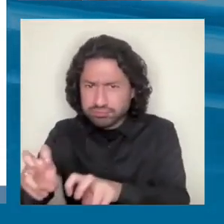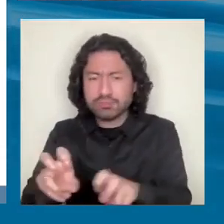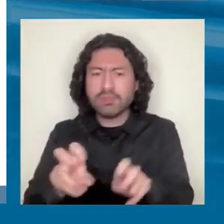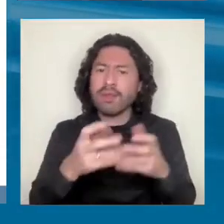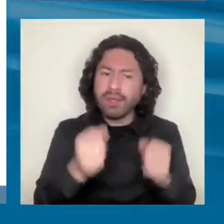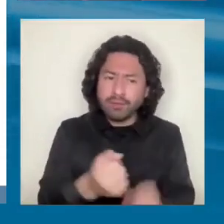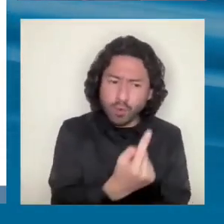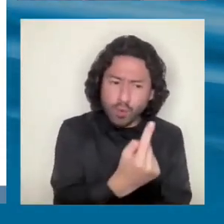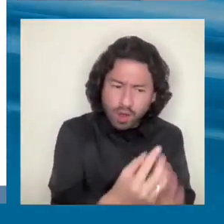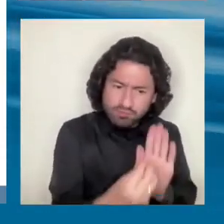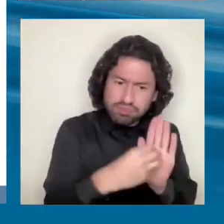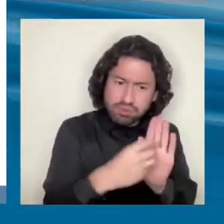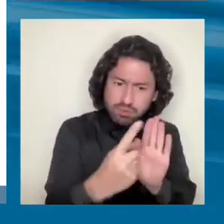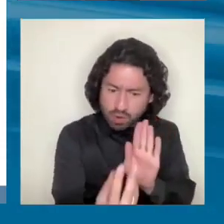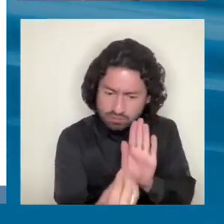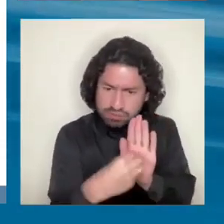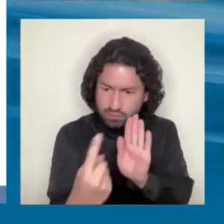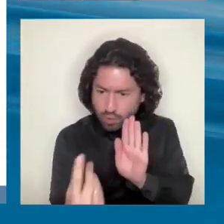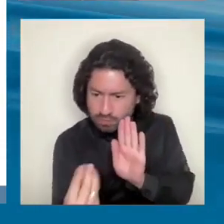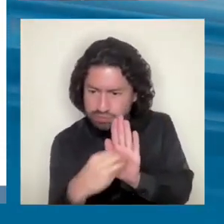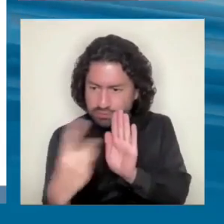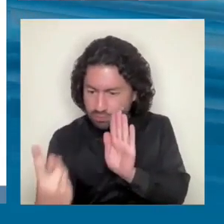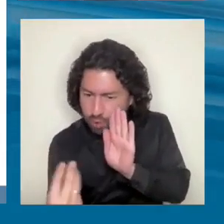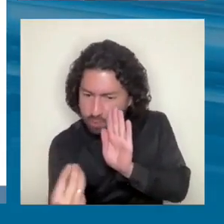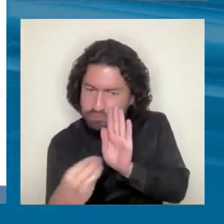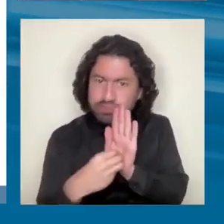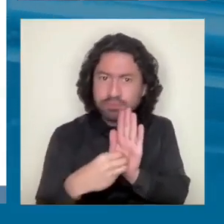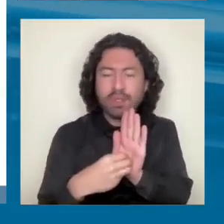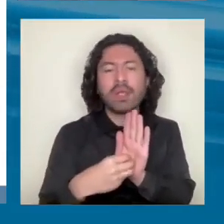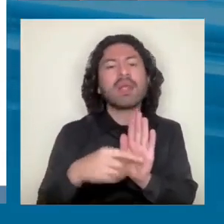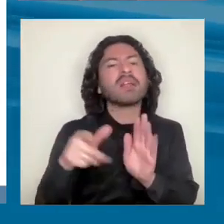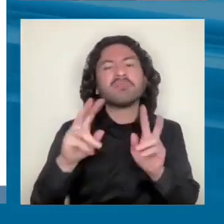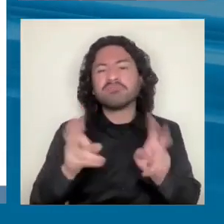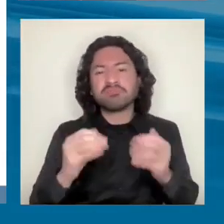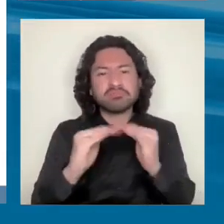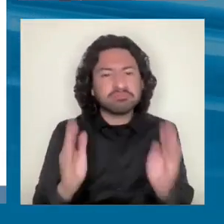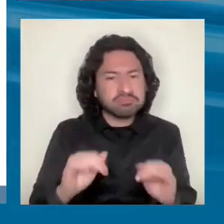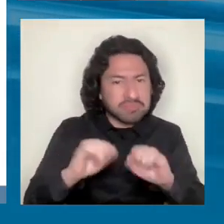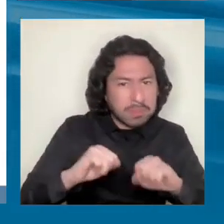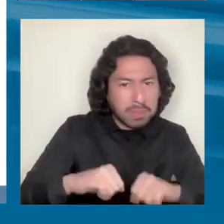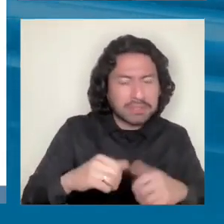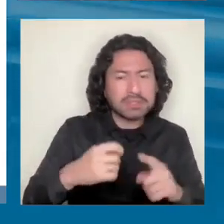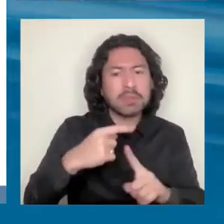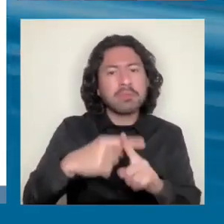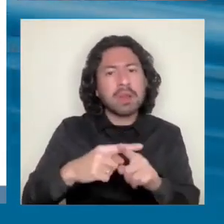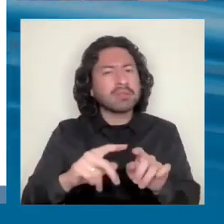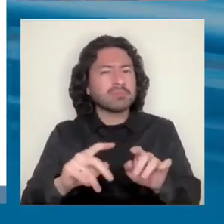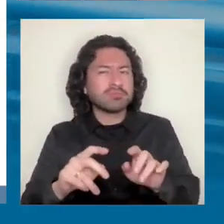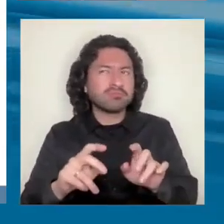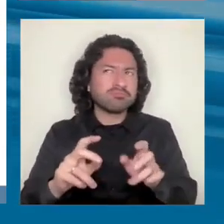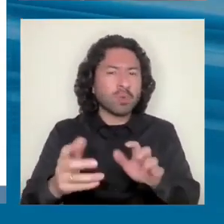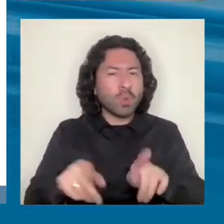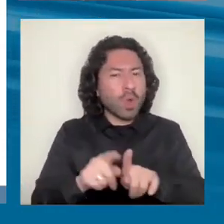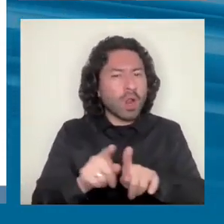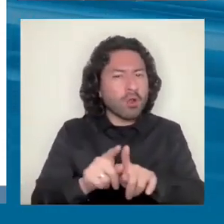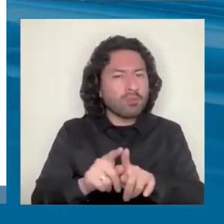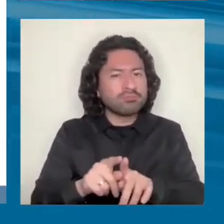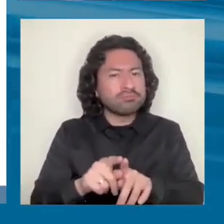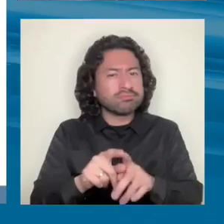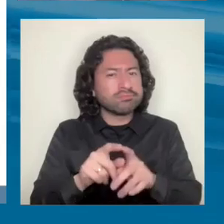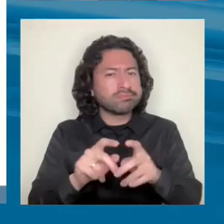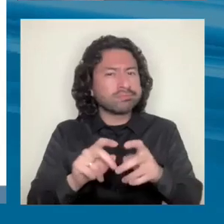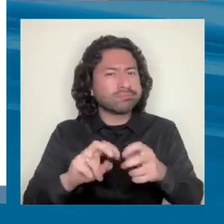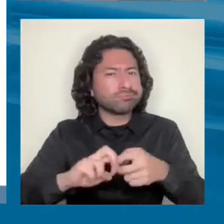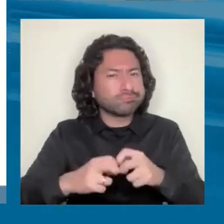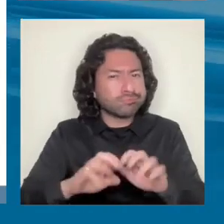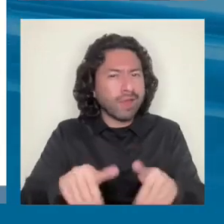uno de ellos con el énfasis en el tema de capacidades institucionales y algunos de los dilemas de cómo, digamos, avanzar